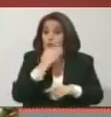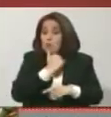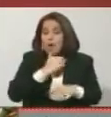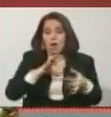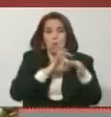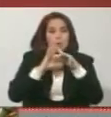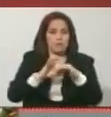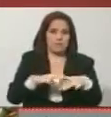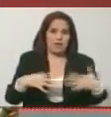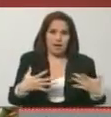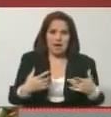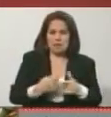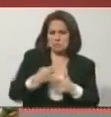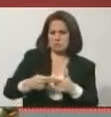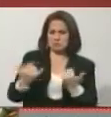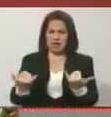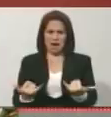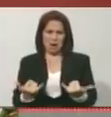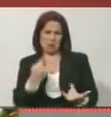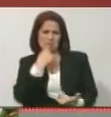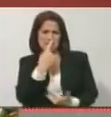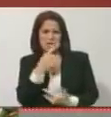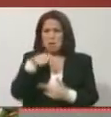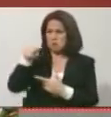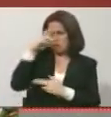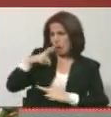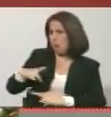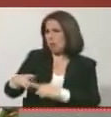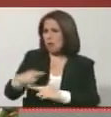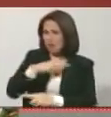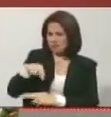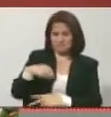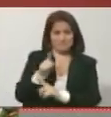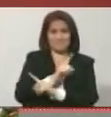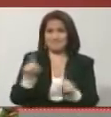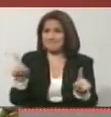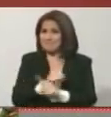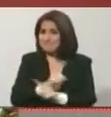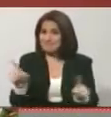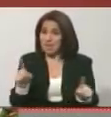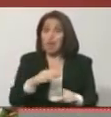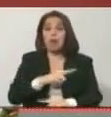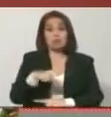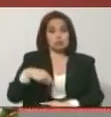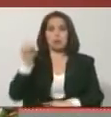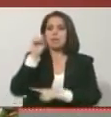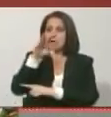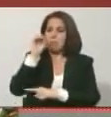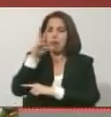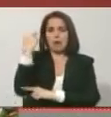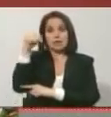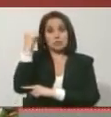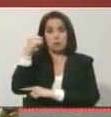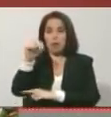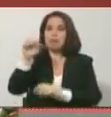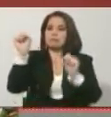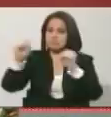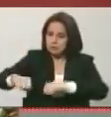Entonces ahora vienen a decir, no, para que ustedes nos reconozcan, no, nosotros reconocemos a la Asamblea Nacional. Lo que nos reconocemos es que tenga una directiva.